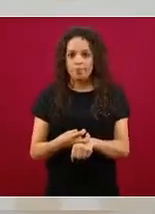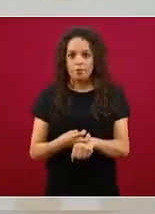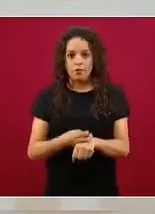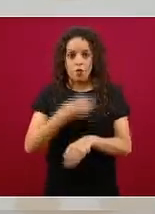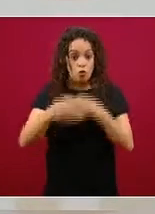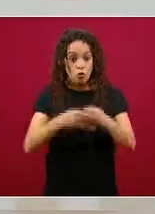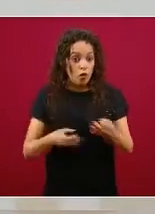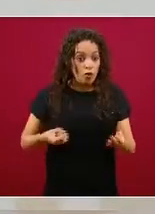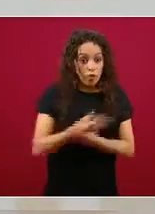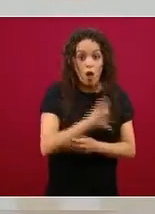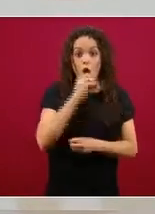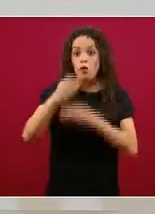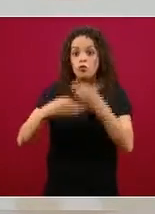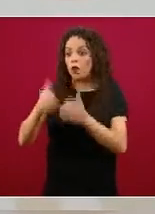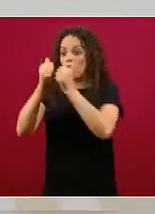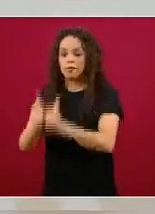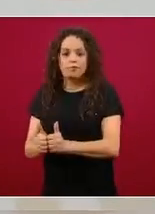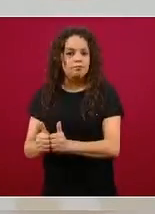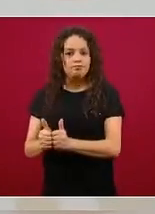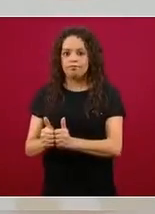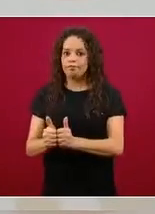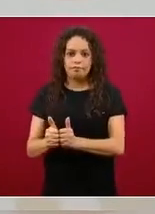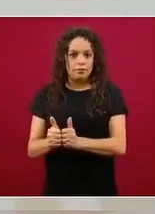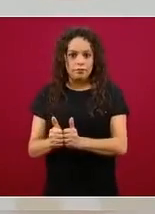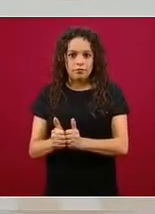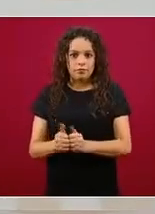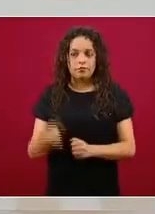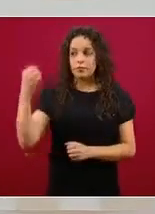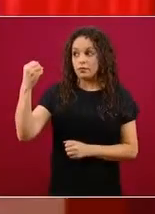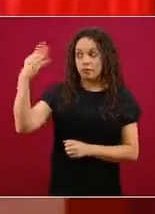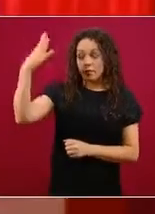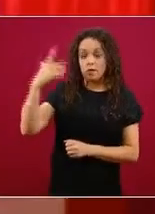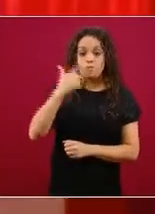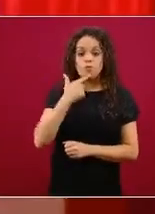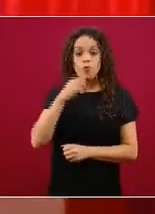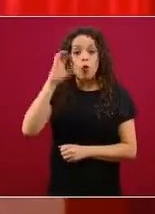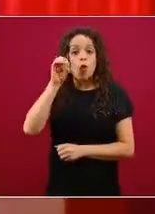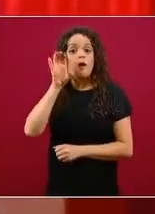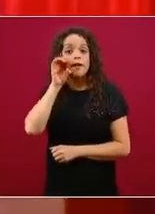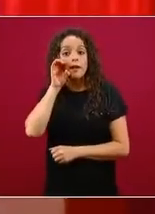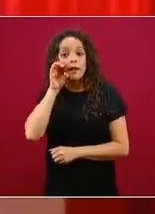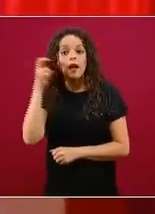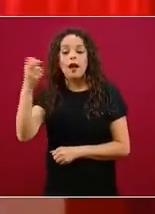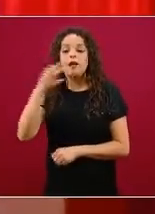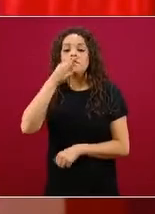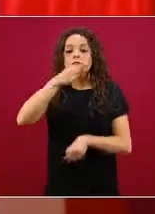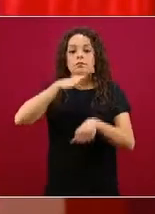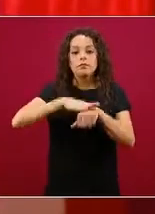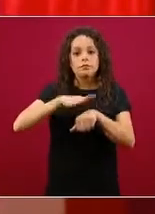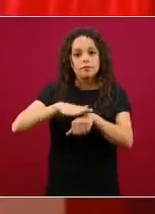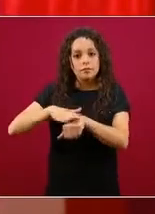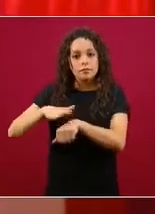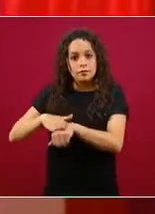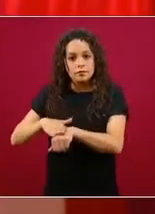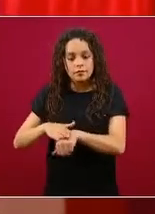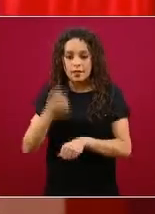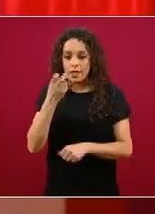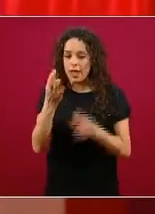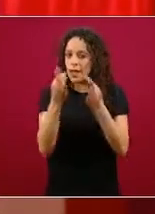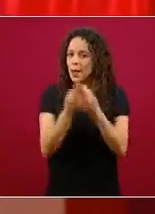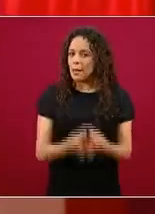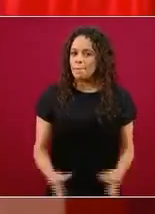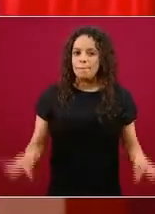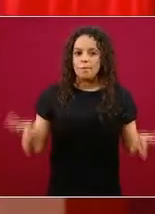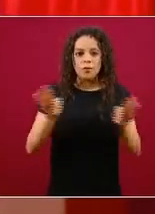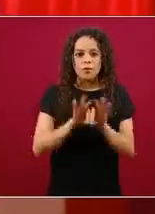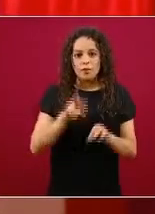recomendación a la población semáforo rojo o semáforo naranja es importantísimo